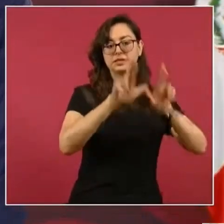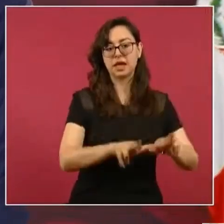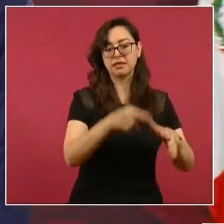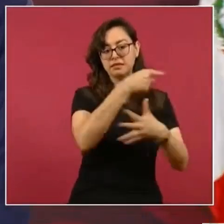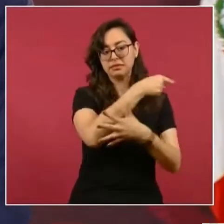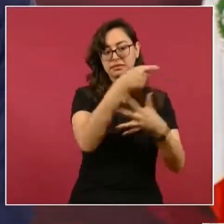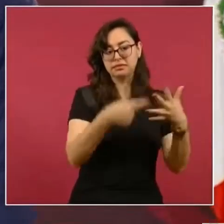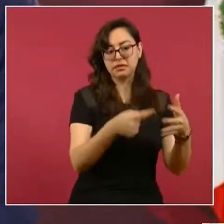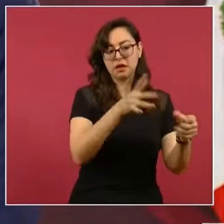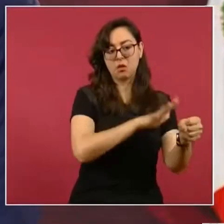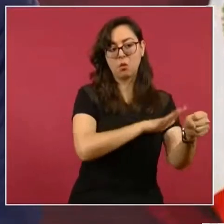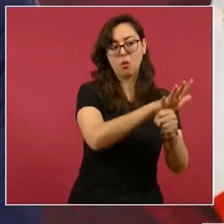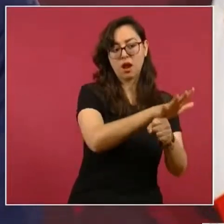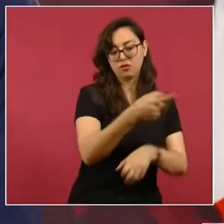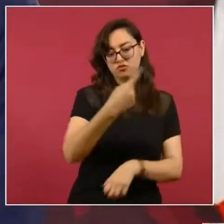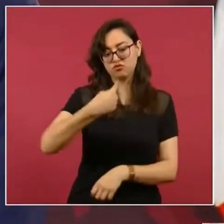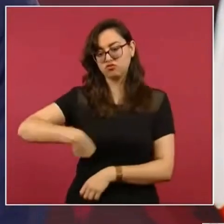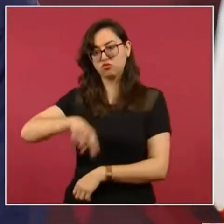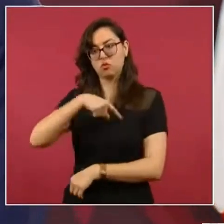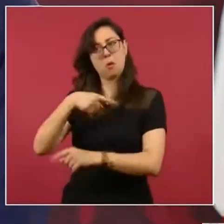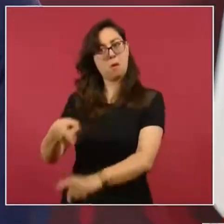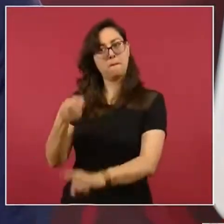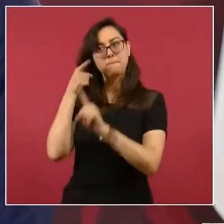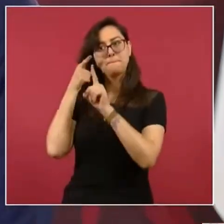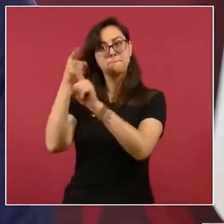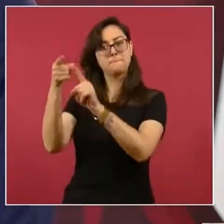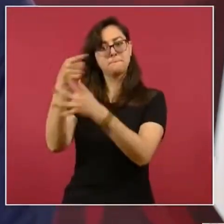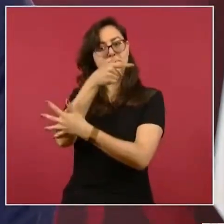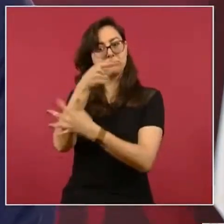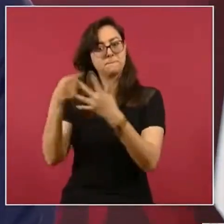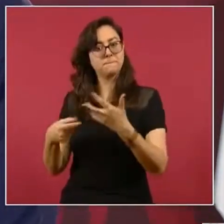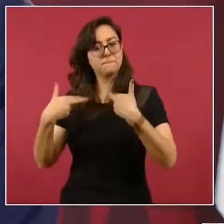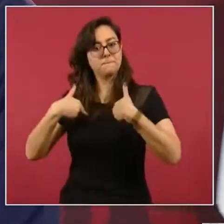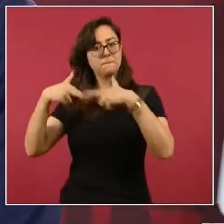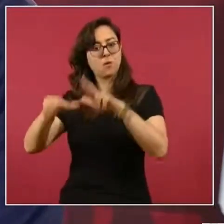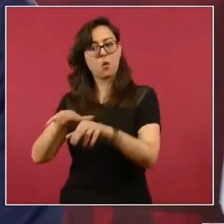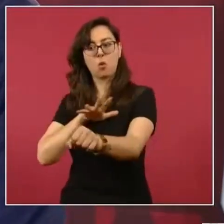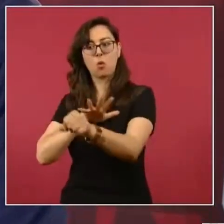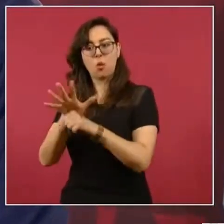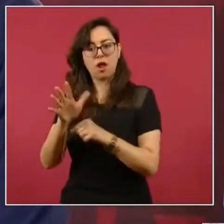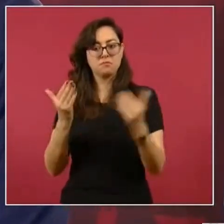cuáles son nuestros ideales, por qué las diferencias.